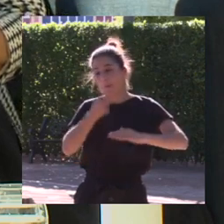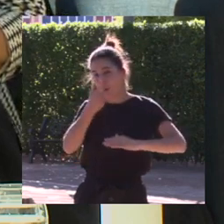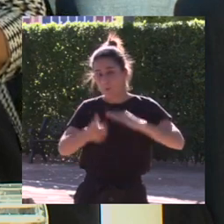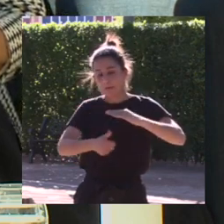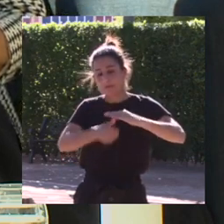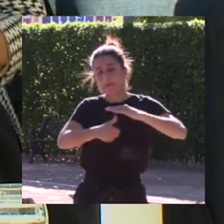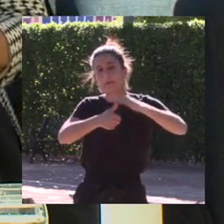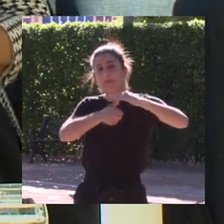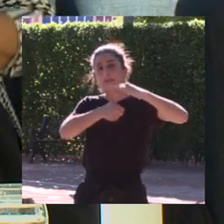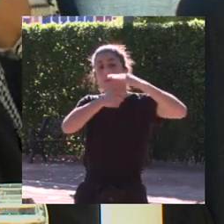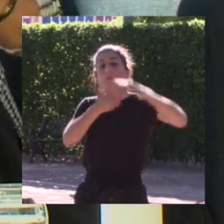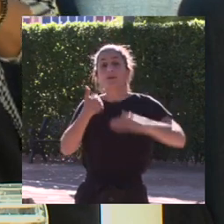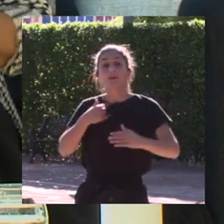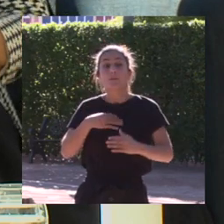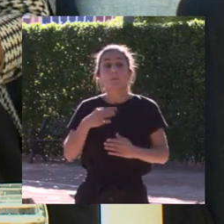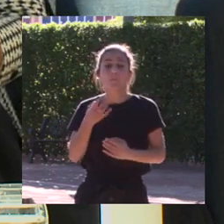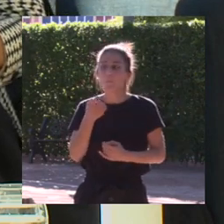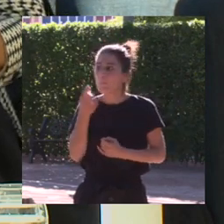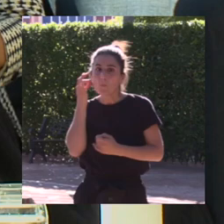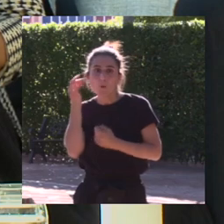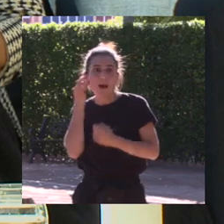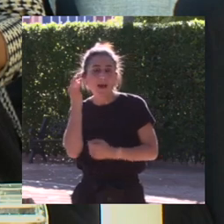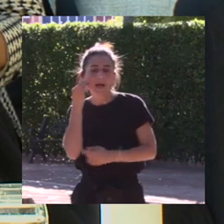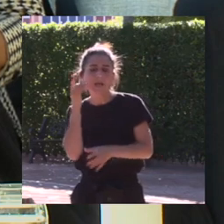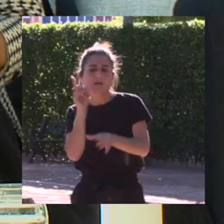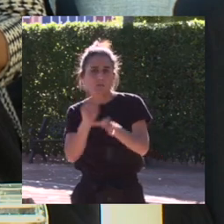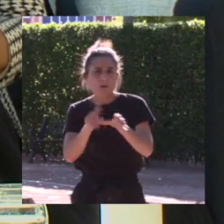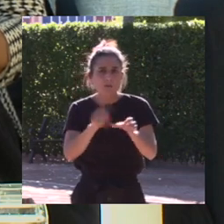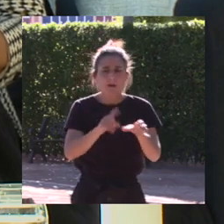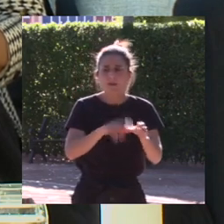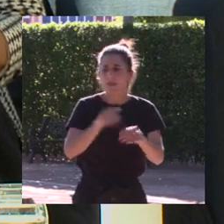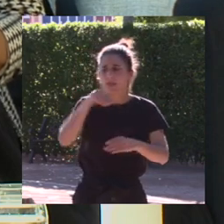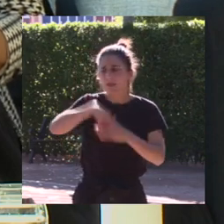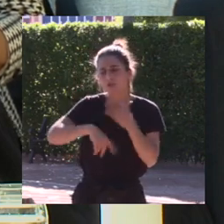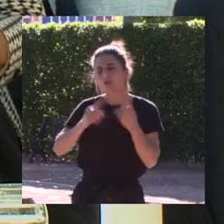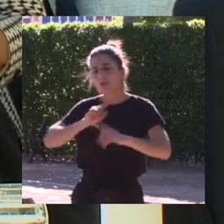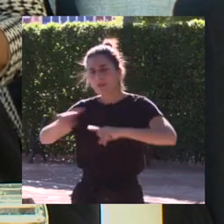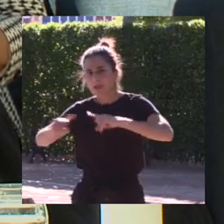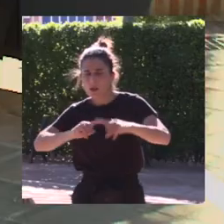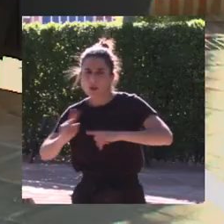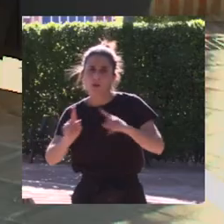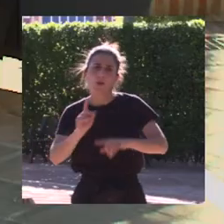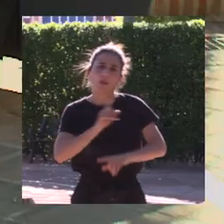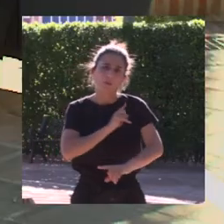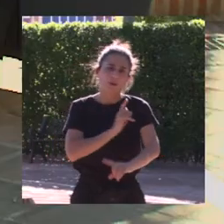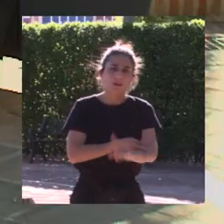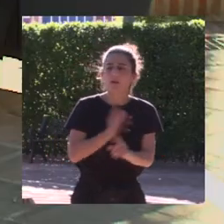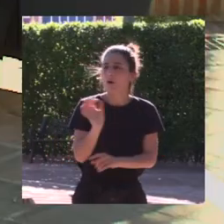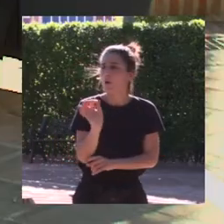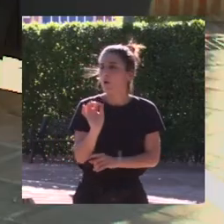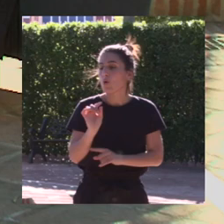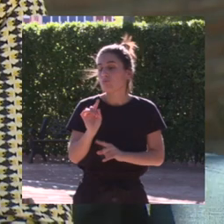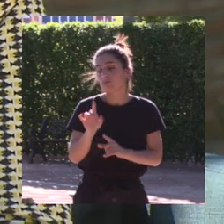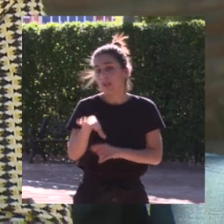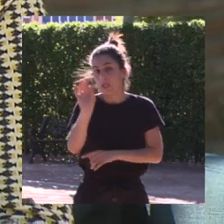porque ya somos muchas las mujeres que nos hemos involucrado en la dirección deportiva o en los órganos de decisión del deporte y